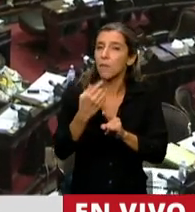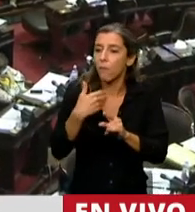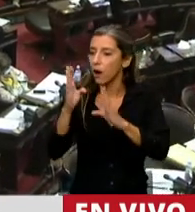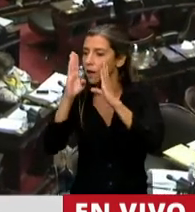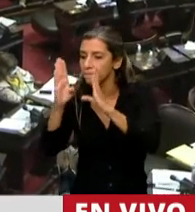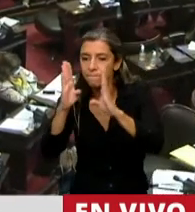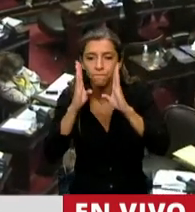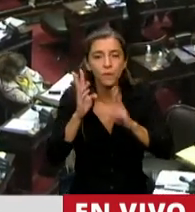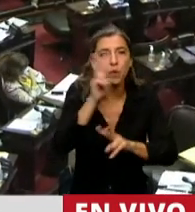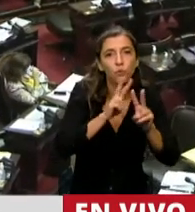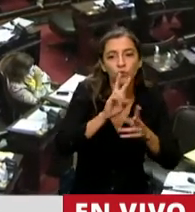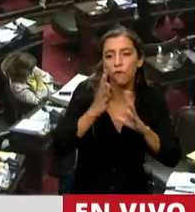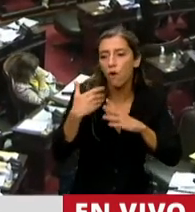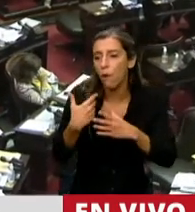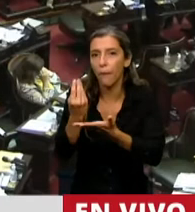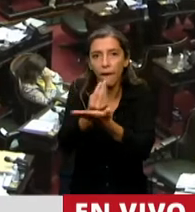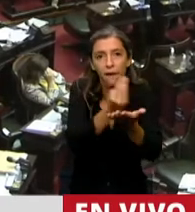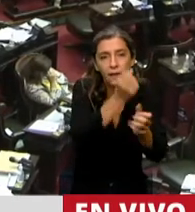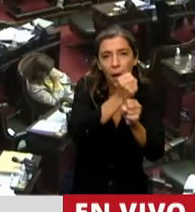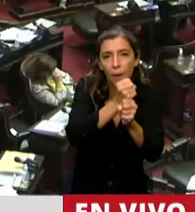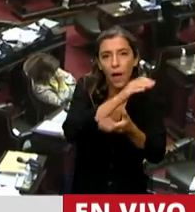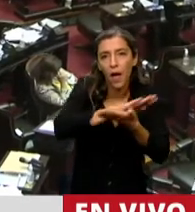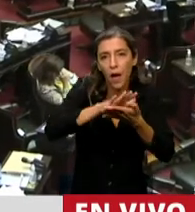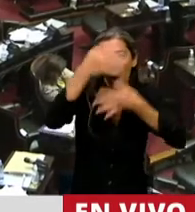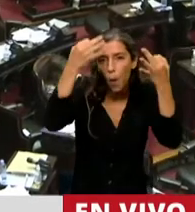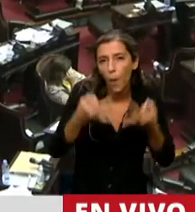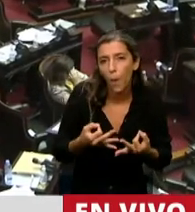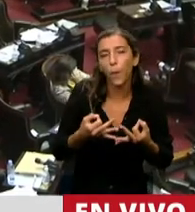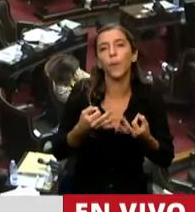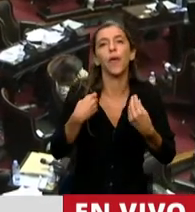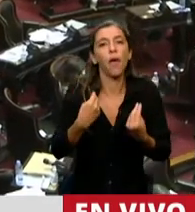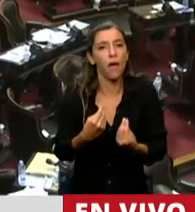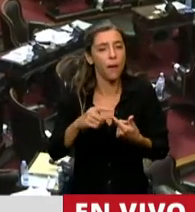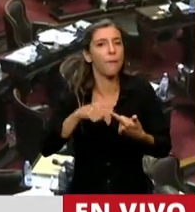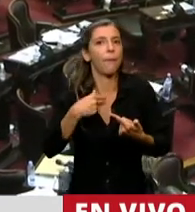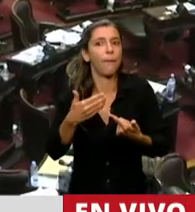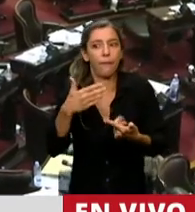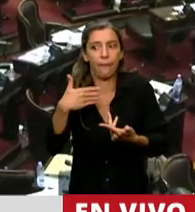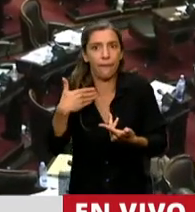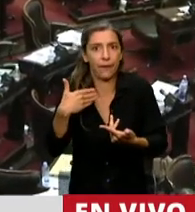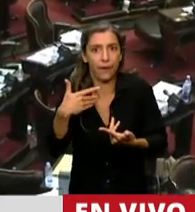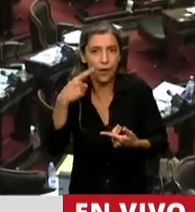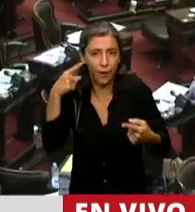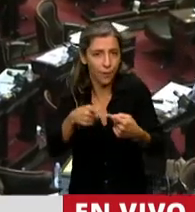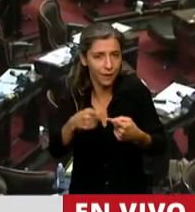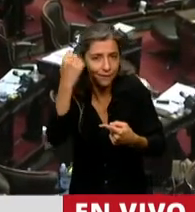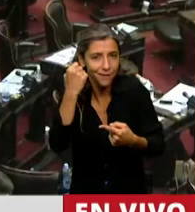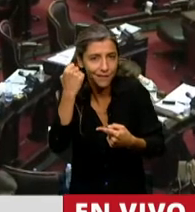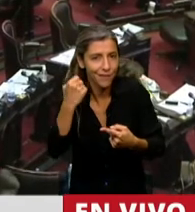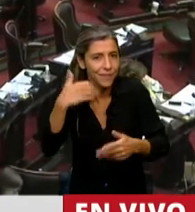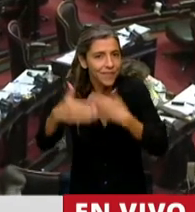poder generar puestos de empleo genuino, el que se pueda reactivar la economía. Por eso